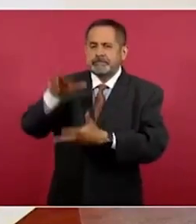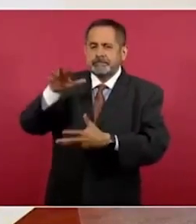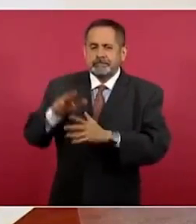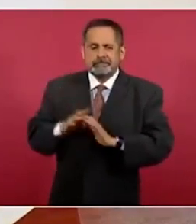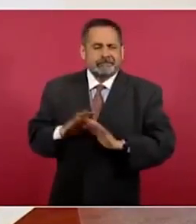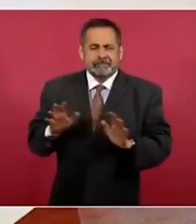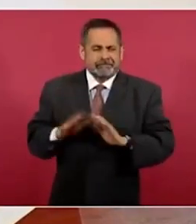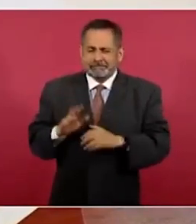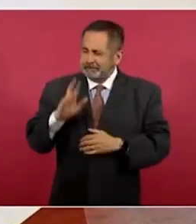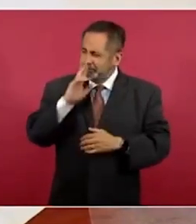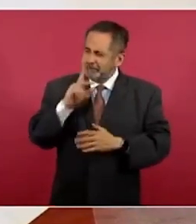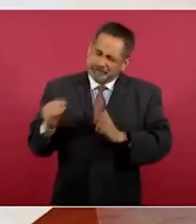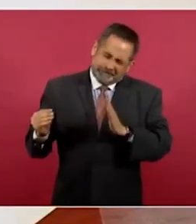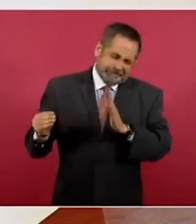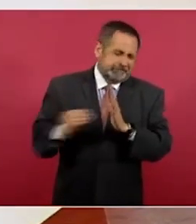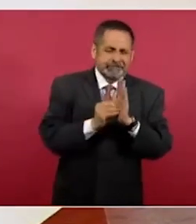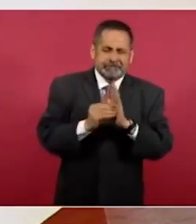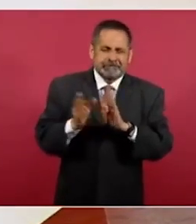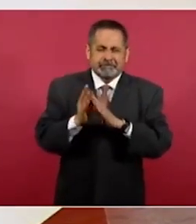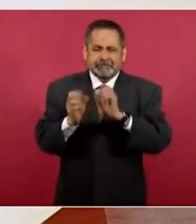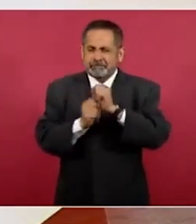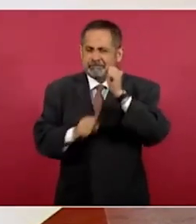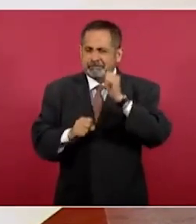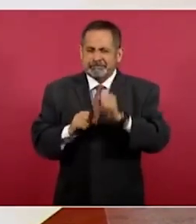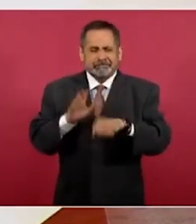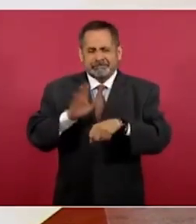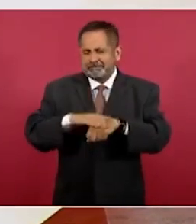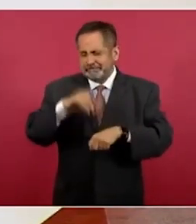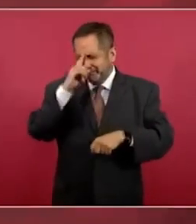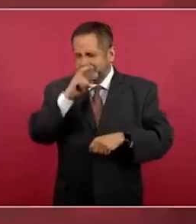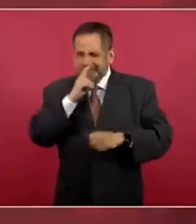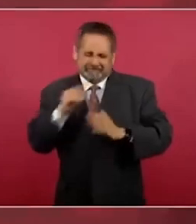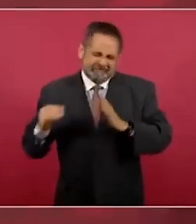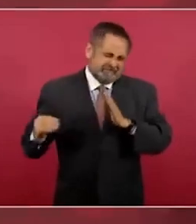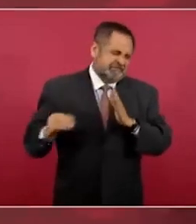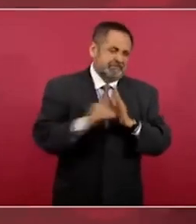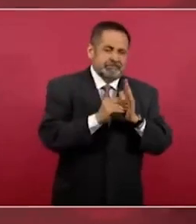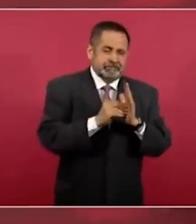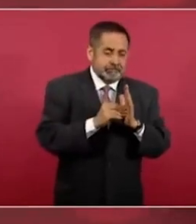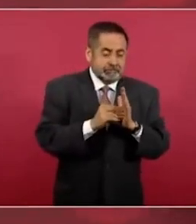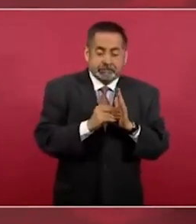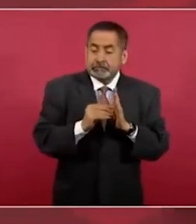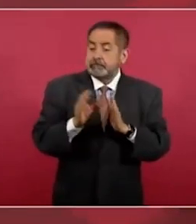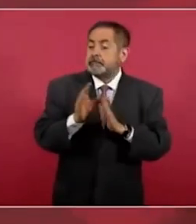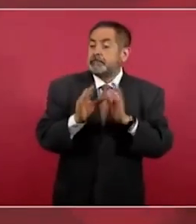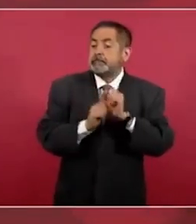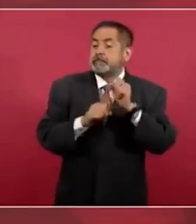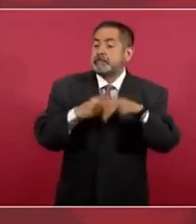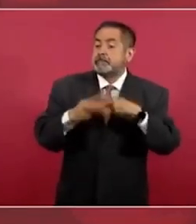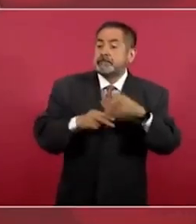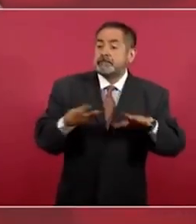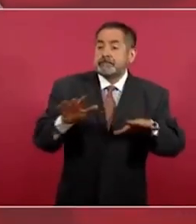que todo quedara en la Constitución, porque para modificar la Constitución